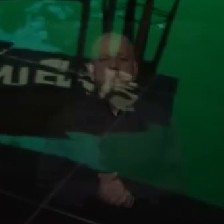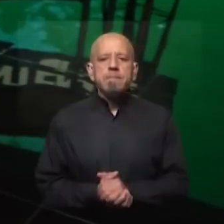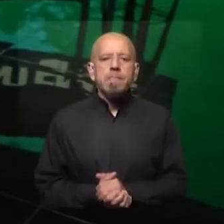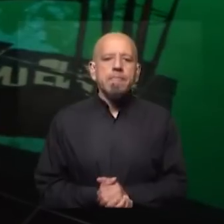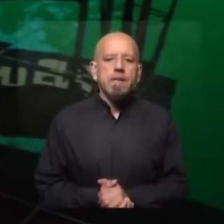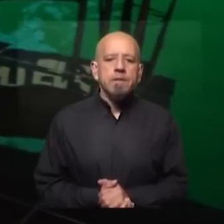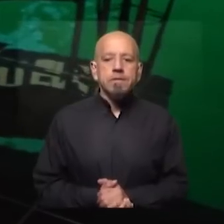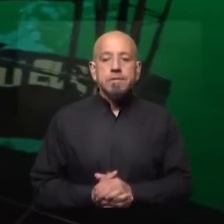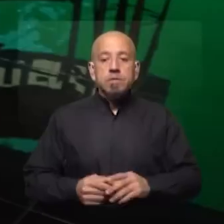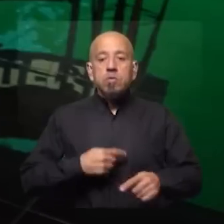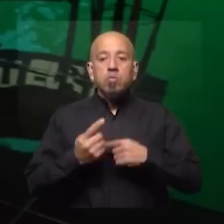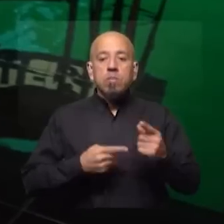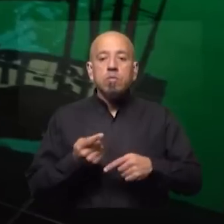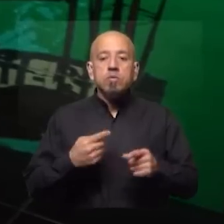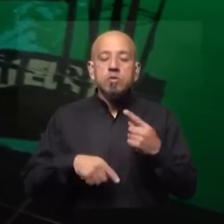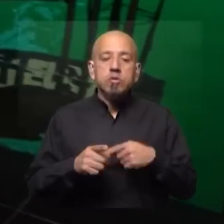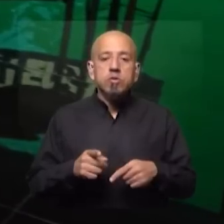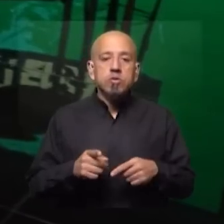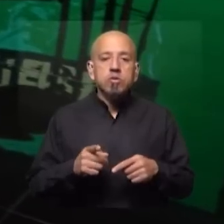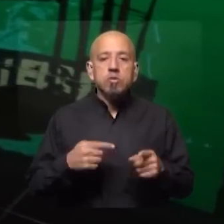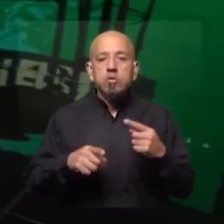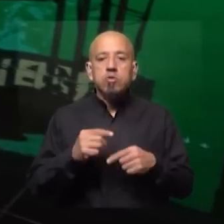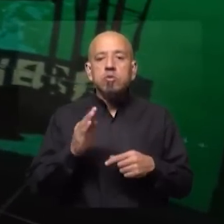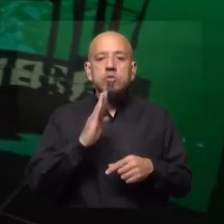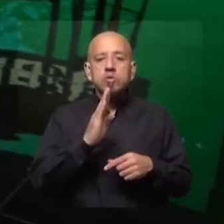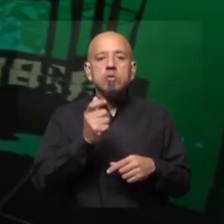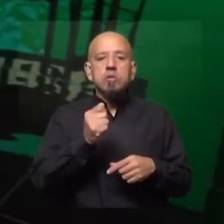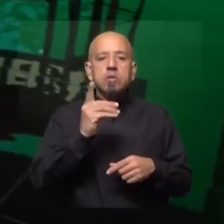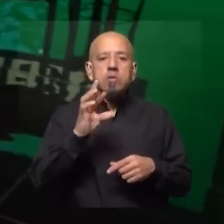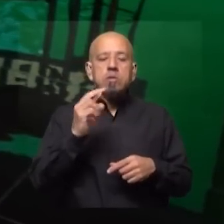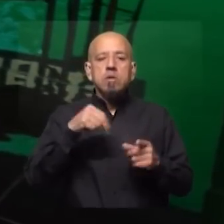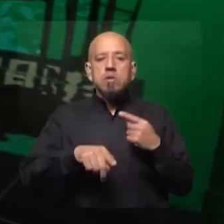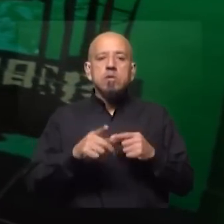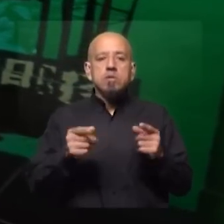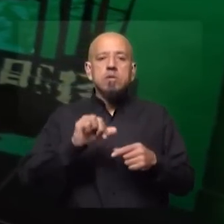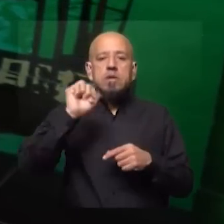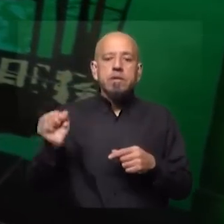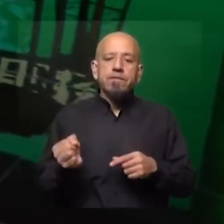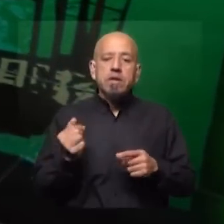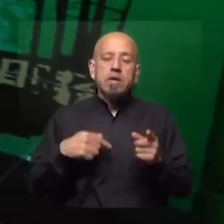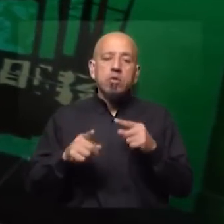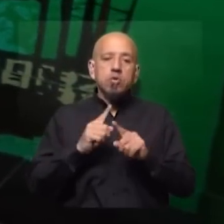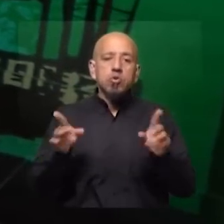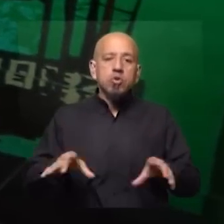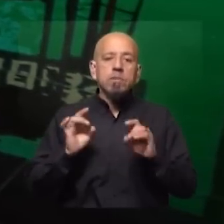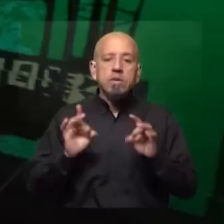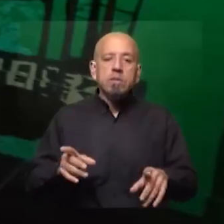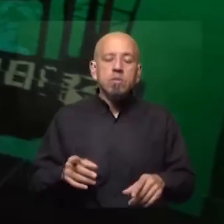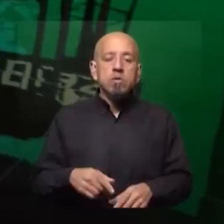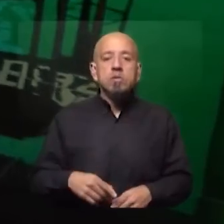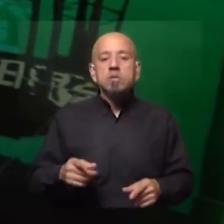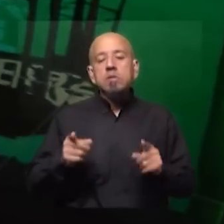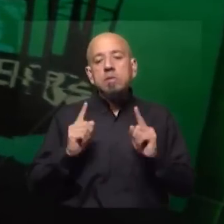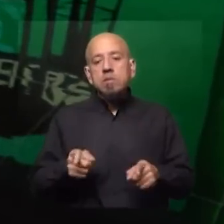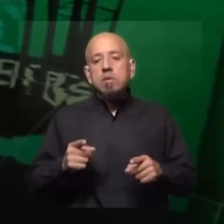Decíamos en el comienzo de este programa y de hecho lo hacíamos con Álvaro Padrón, queríamos poner el foco en África, no solo por los acontecimientos más recientes, sino